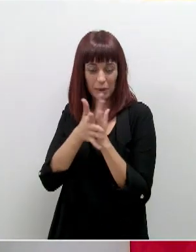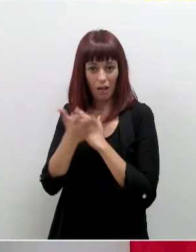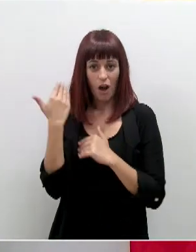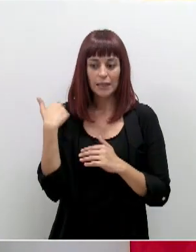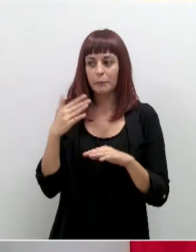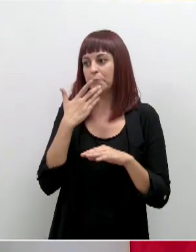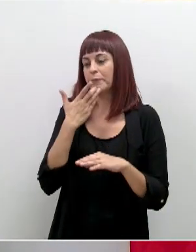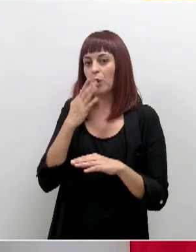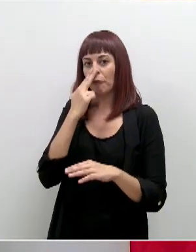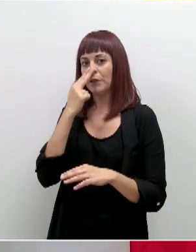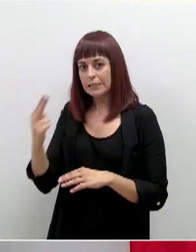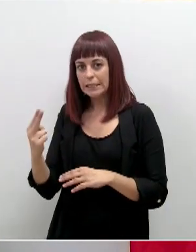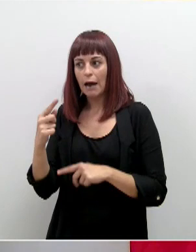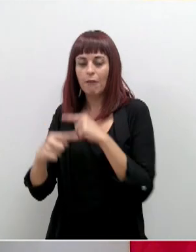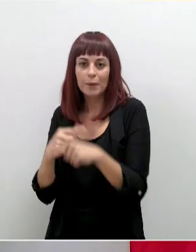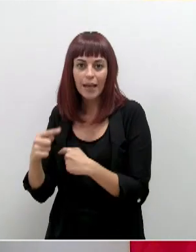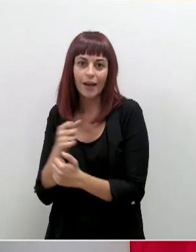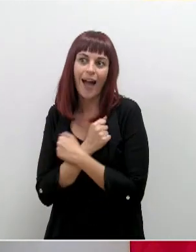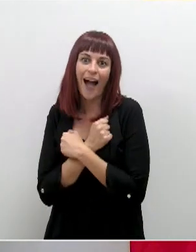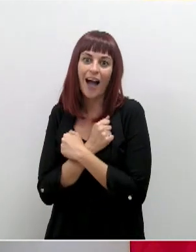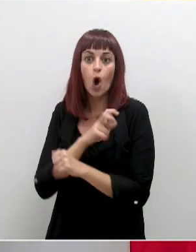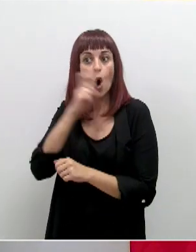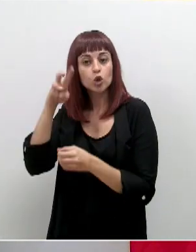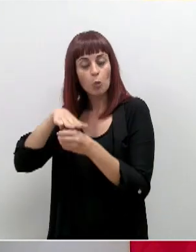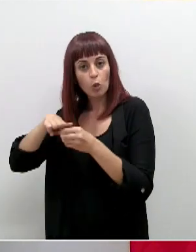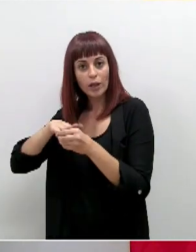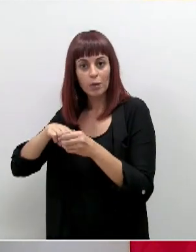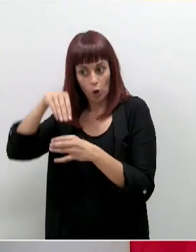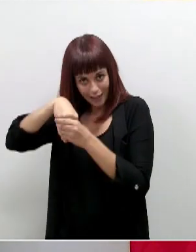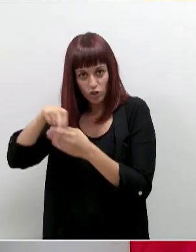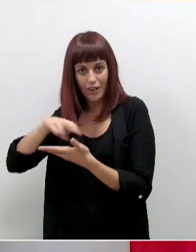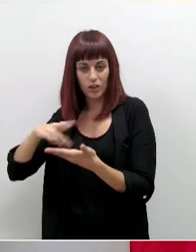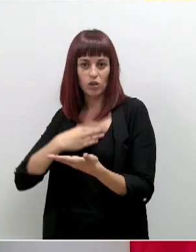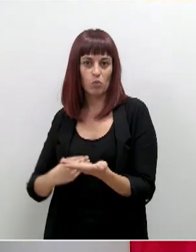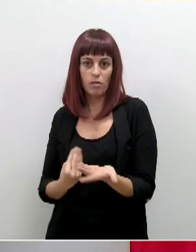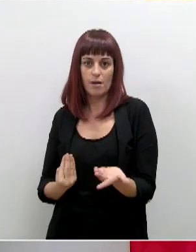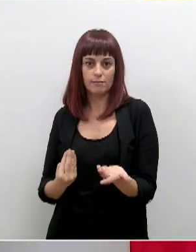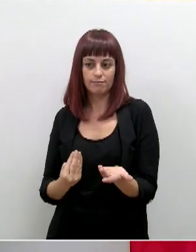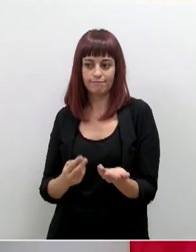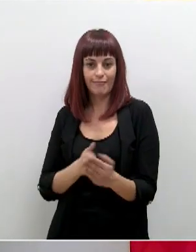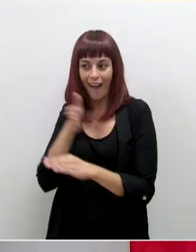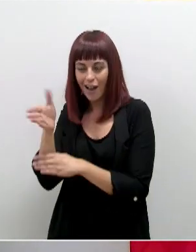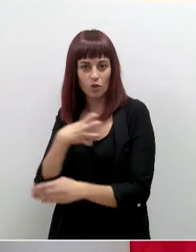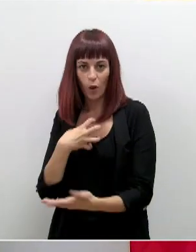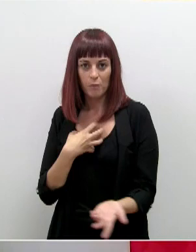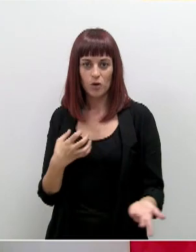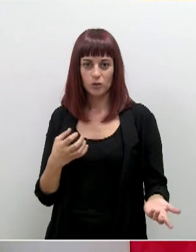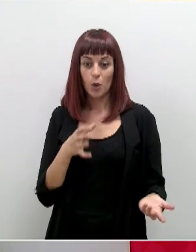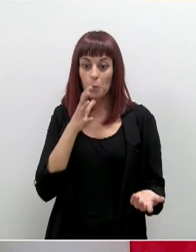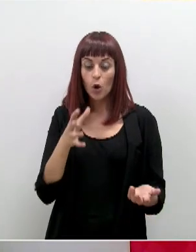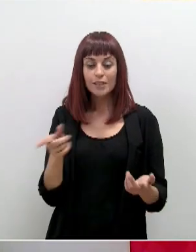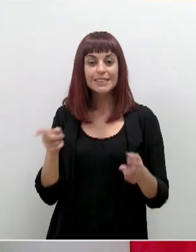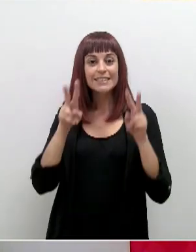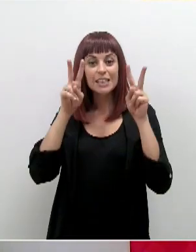para visitar a seres queridos que tenemos en otros municipios de la región en la que no vivimos. Todo eso puede ser una